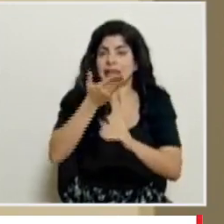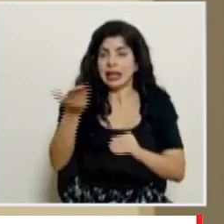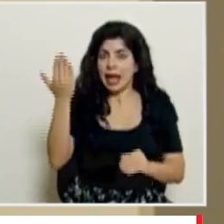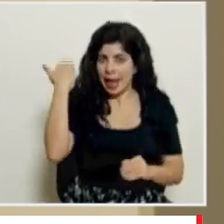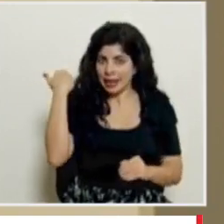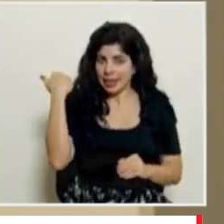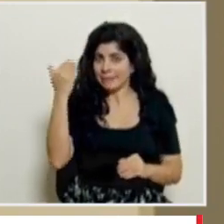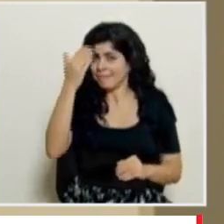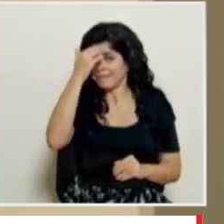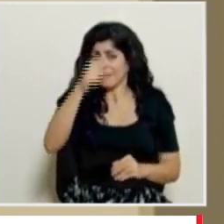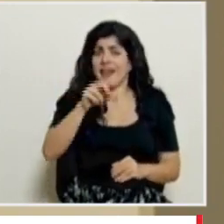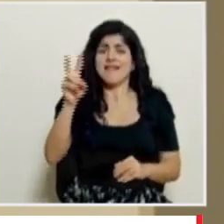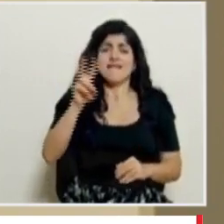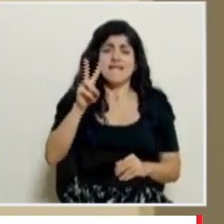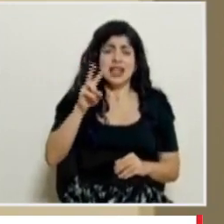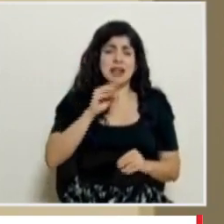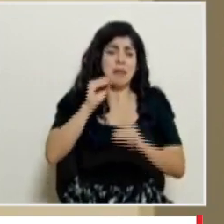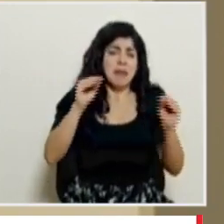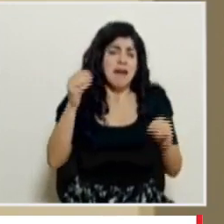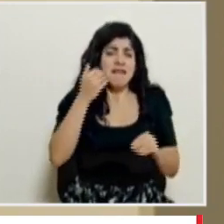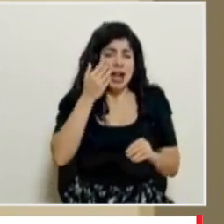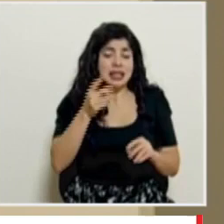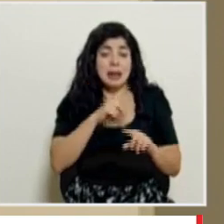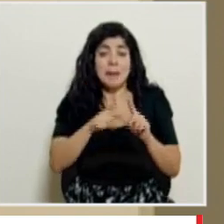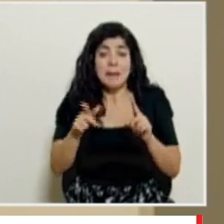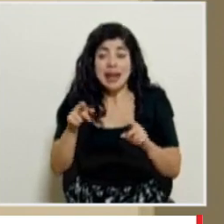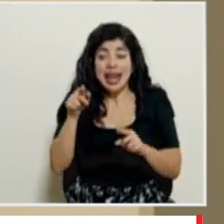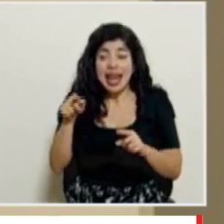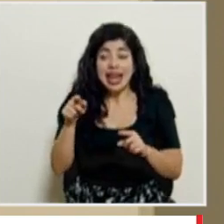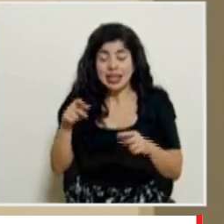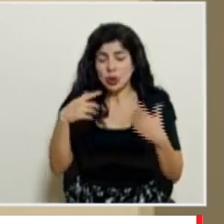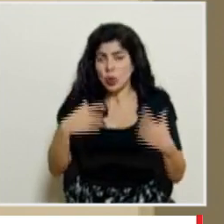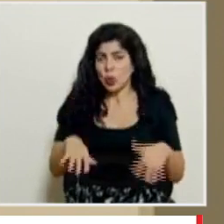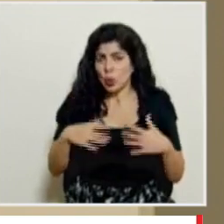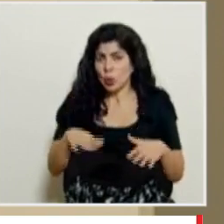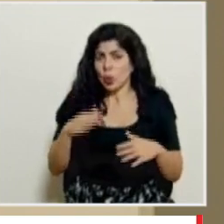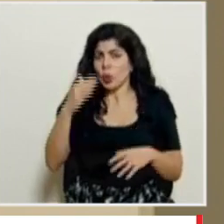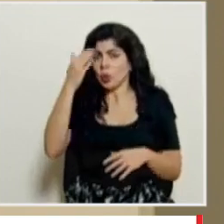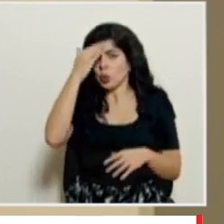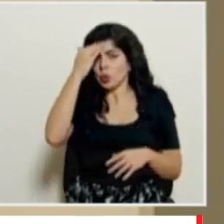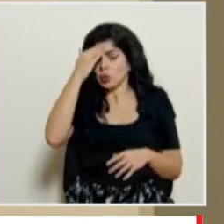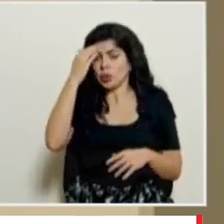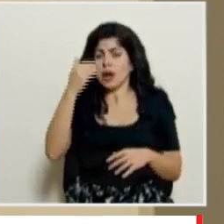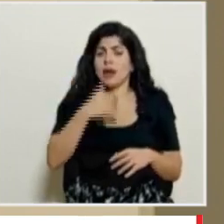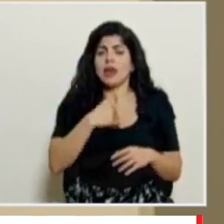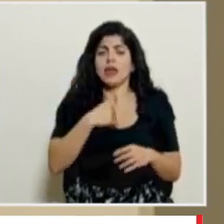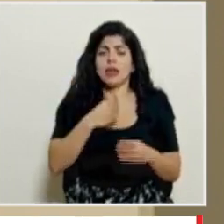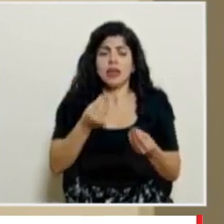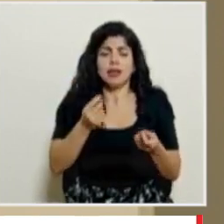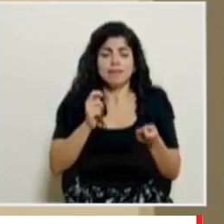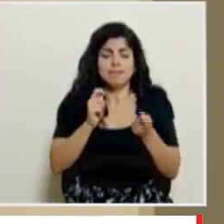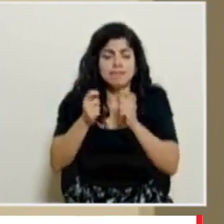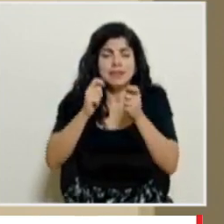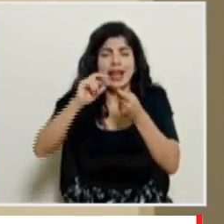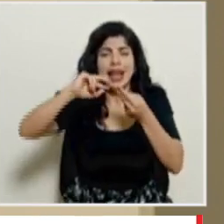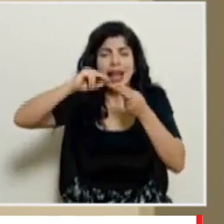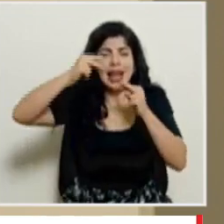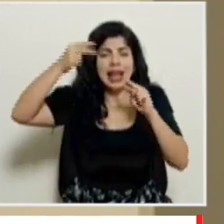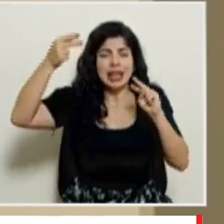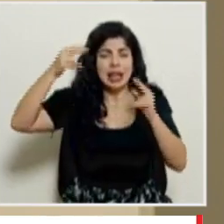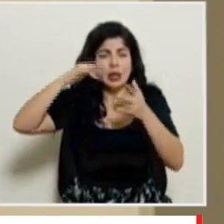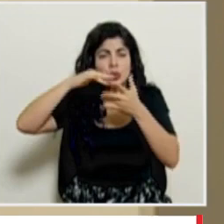anteriormente sabemos que es un virus de todos modos que se transmite muy fácilmente pero eso sin duda ya sabemos que son variantes genéticas muy bien